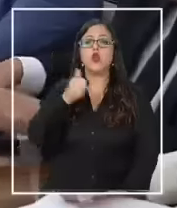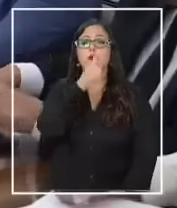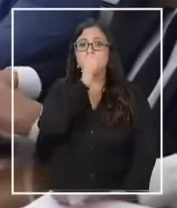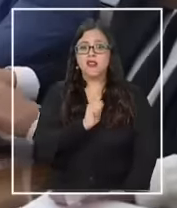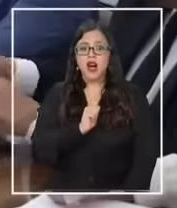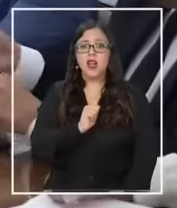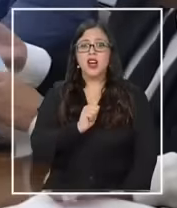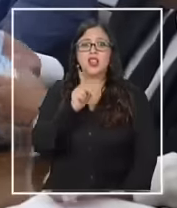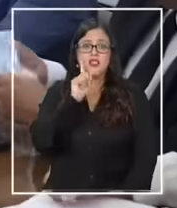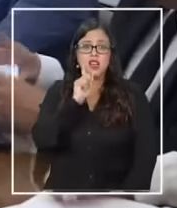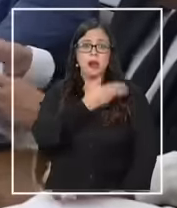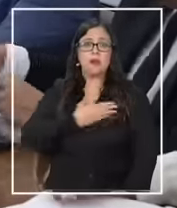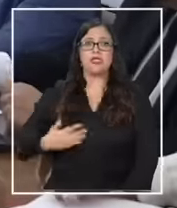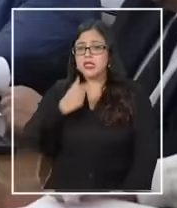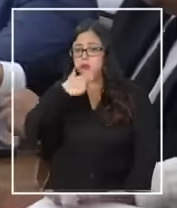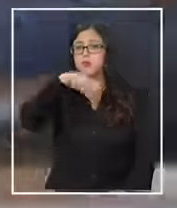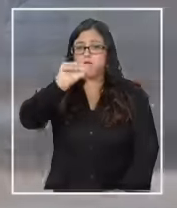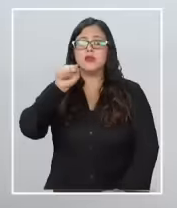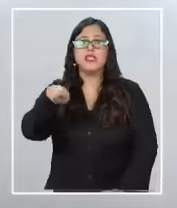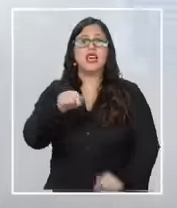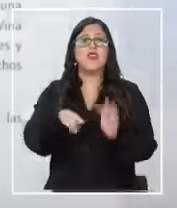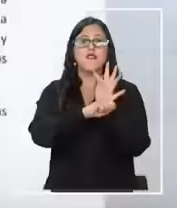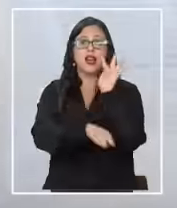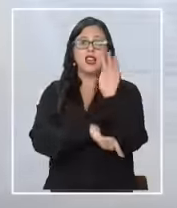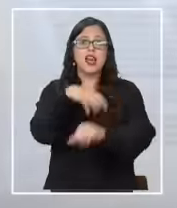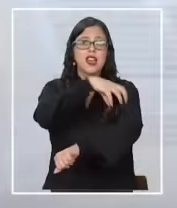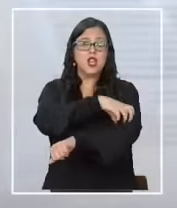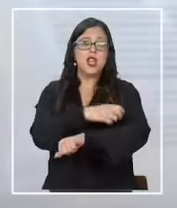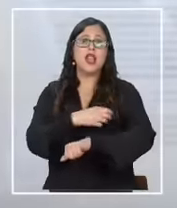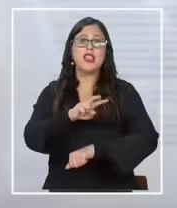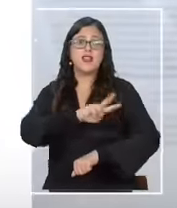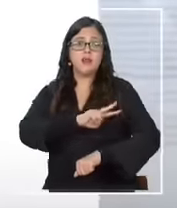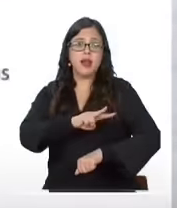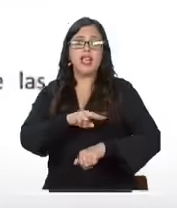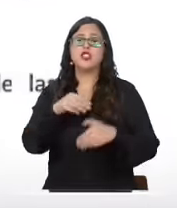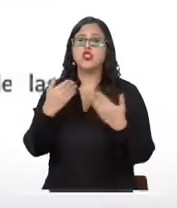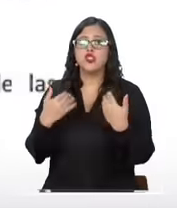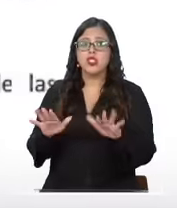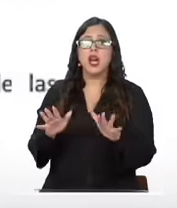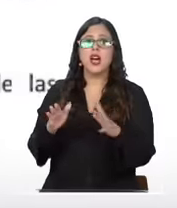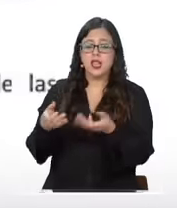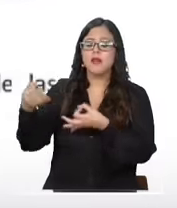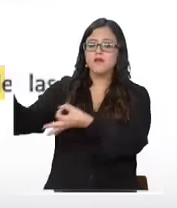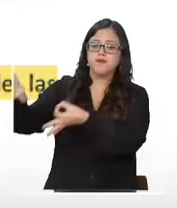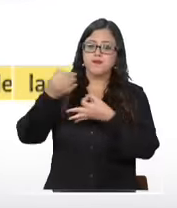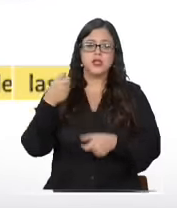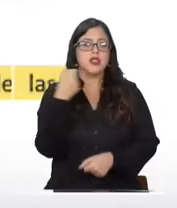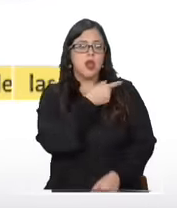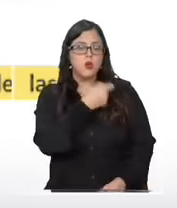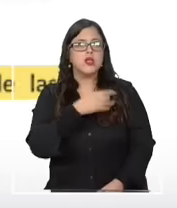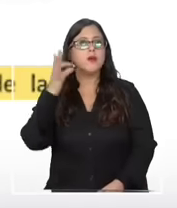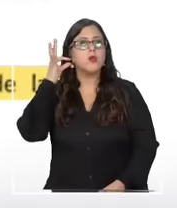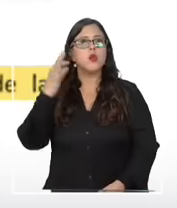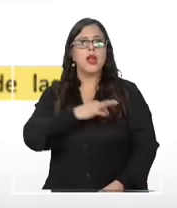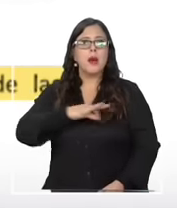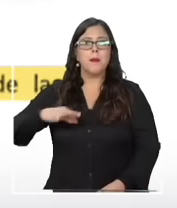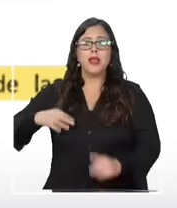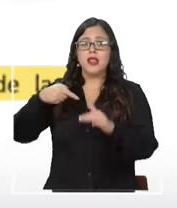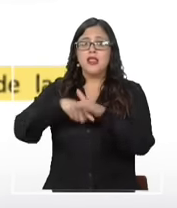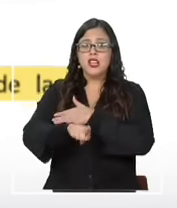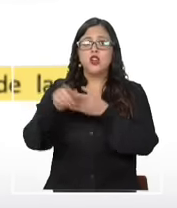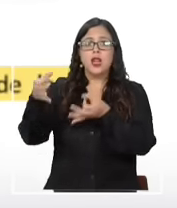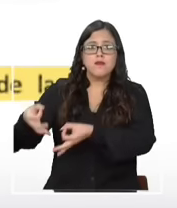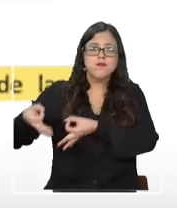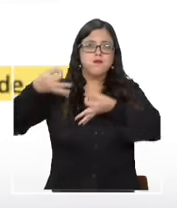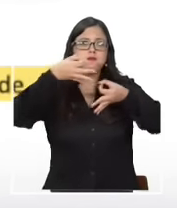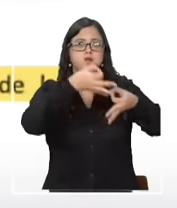mandatario. Eso mientras la Fiscalía Regional de Valparaíso recibió la denuncia realizada por la ministra del Interior, Carolina Toá, y que será derivada